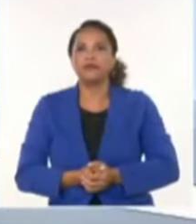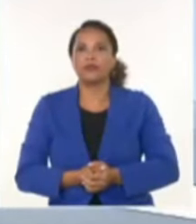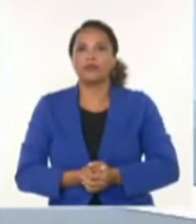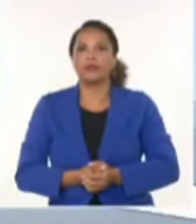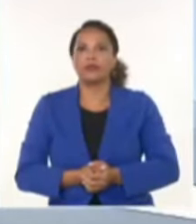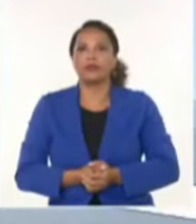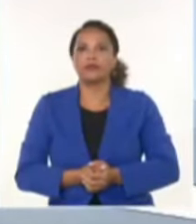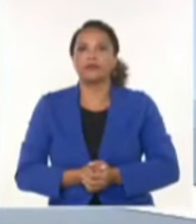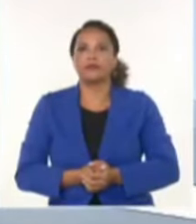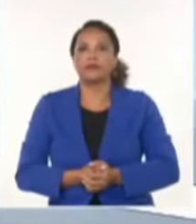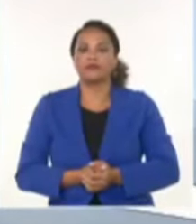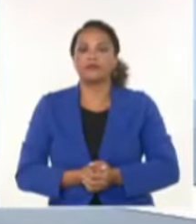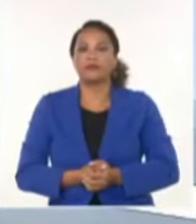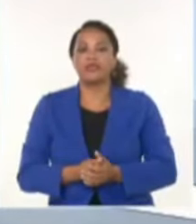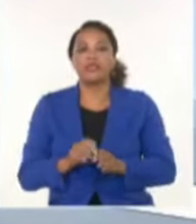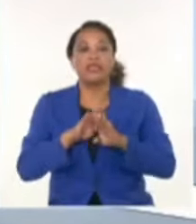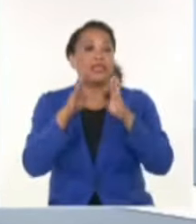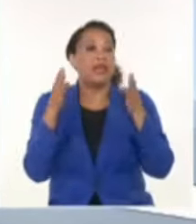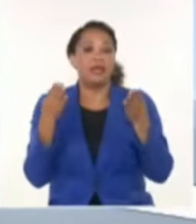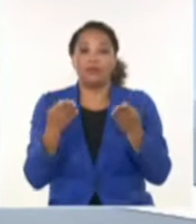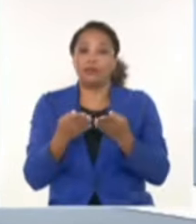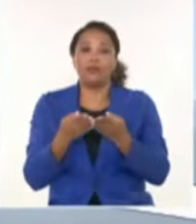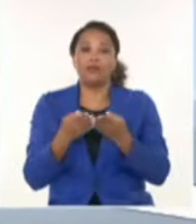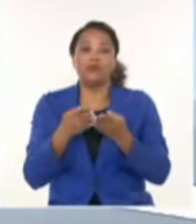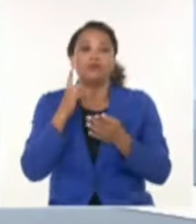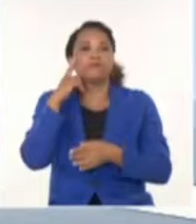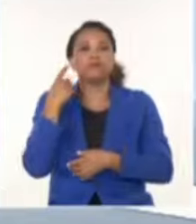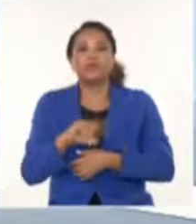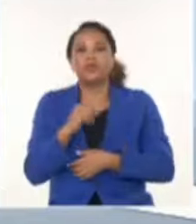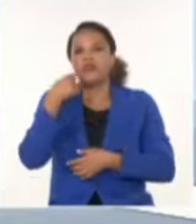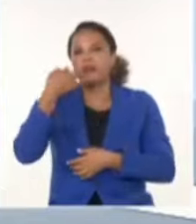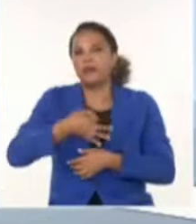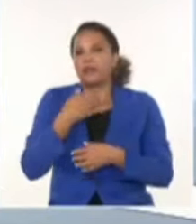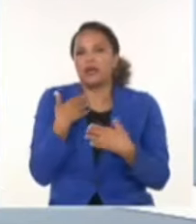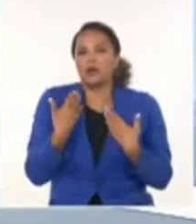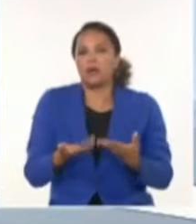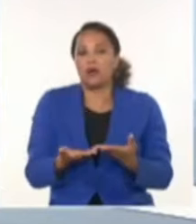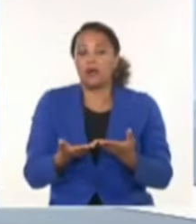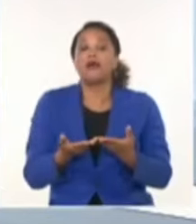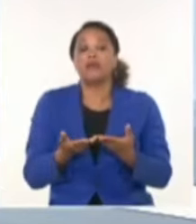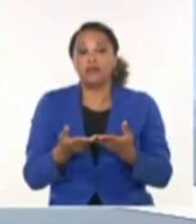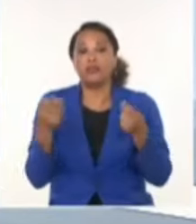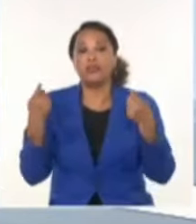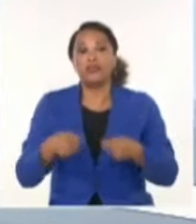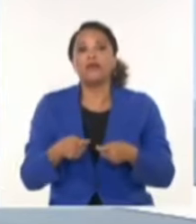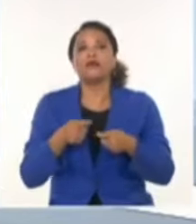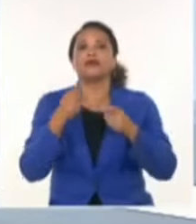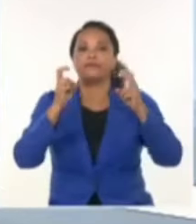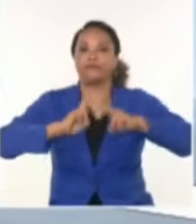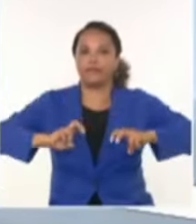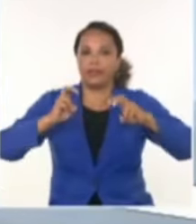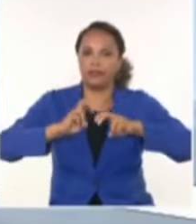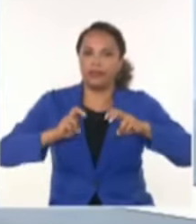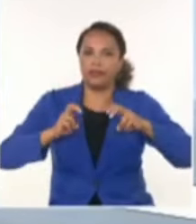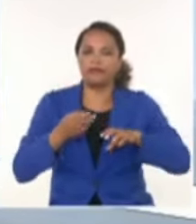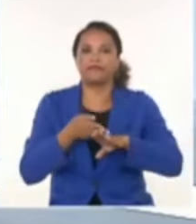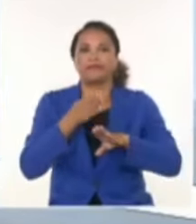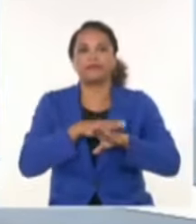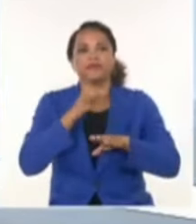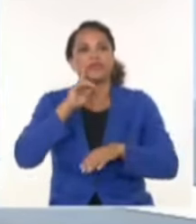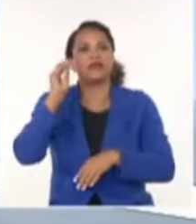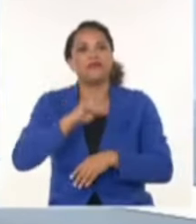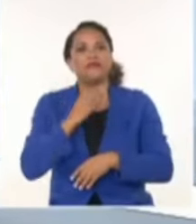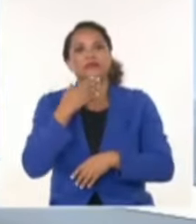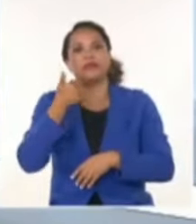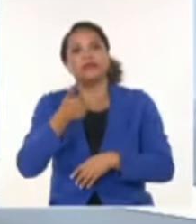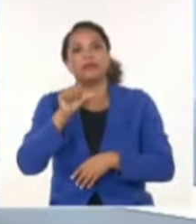envenenado, que se ha robado el show político, a ese será más difícil de convencer, porque a cierta comunidad internacional, que tiene lentes